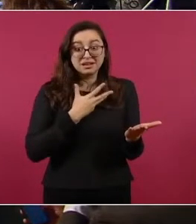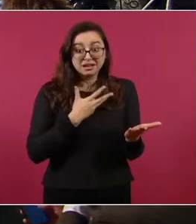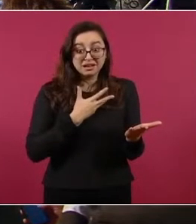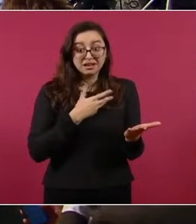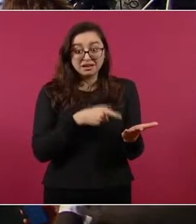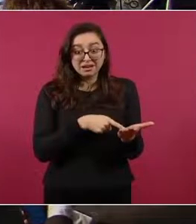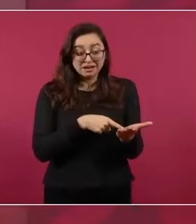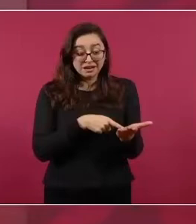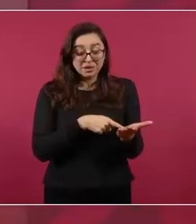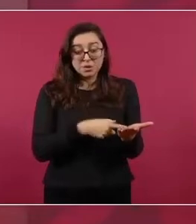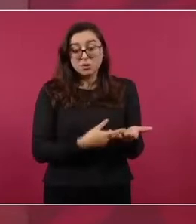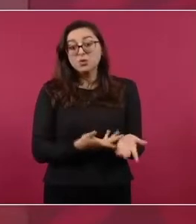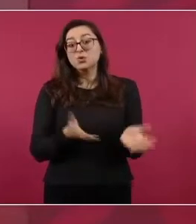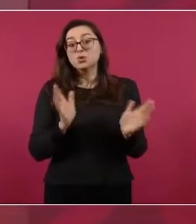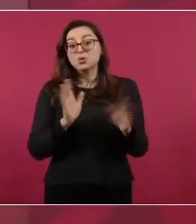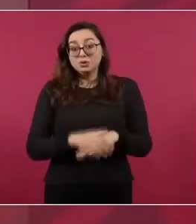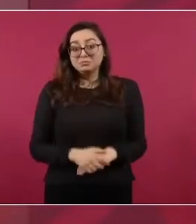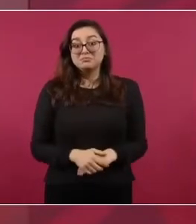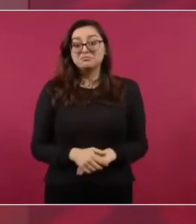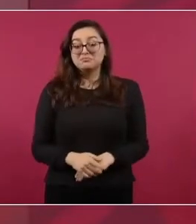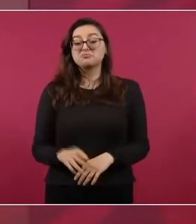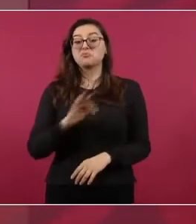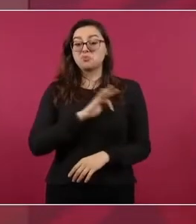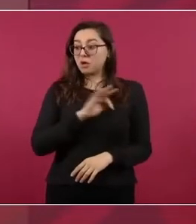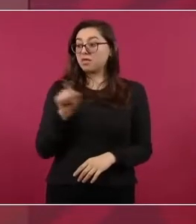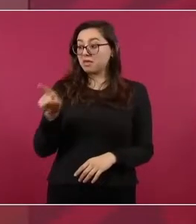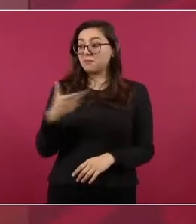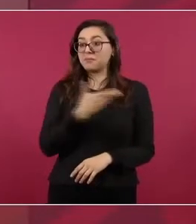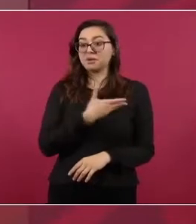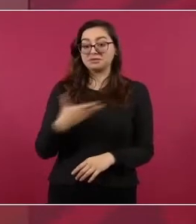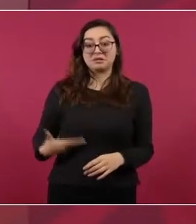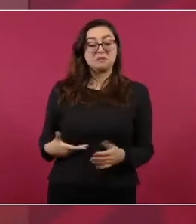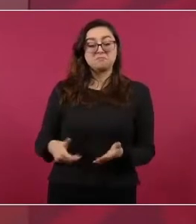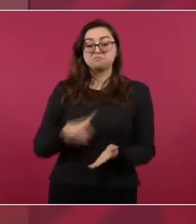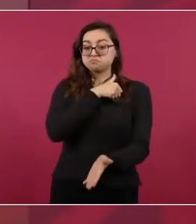como causal para destituir al presidente.